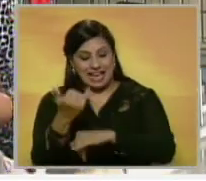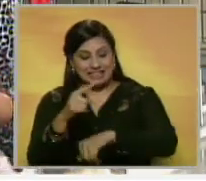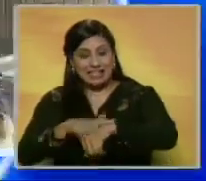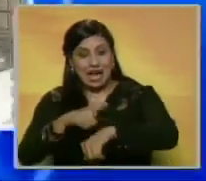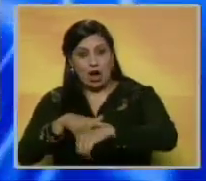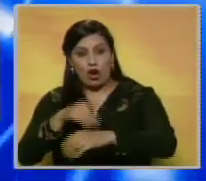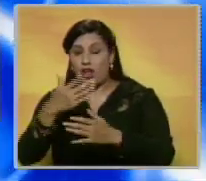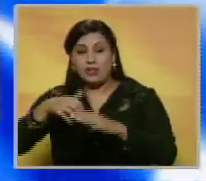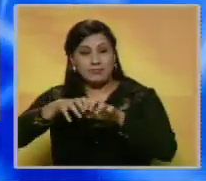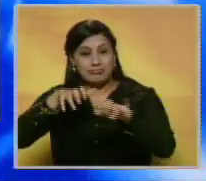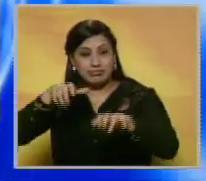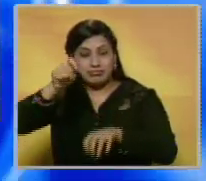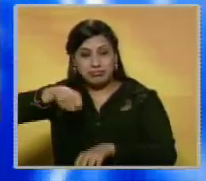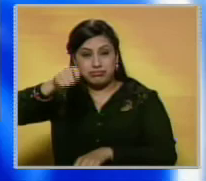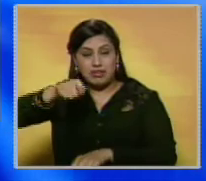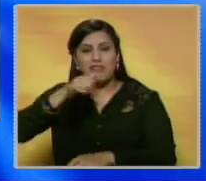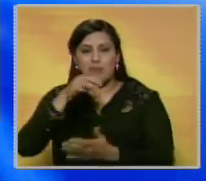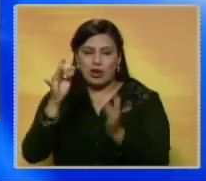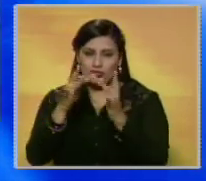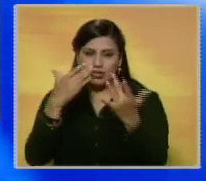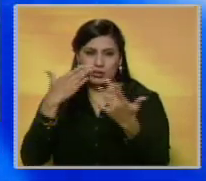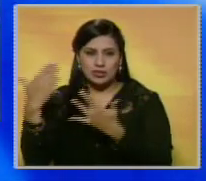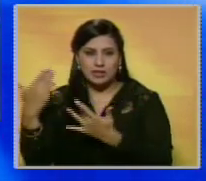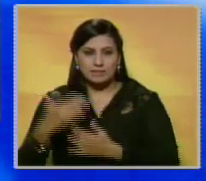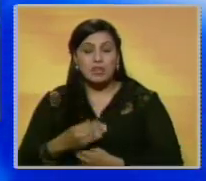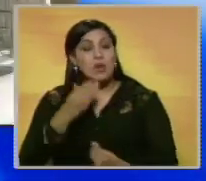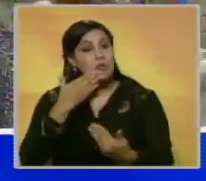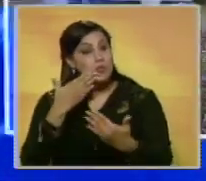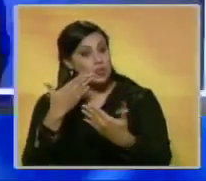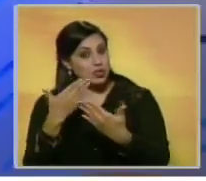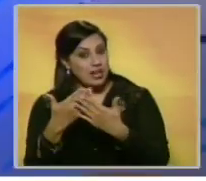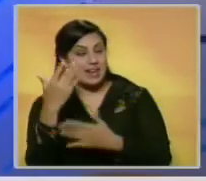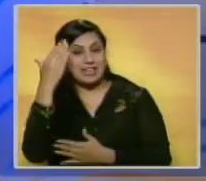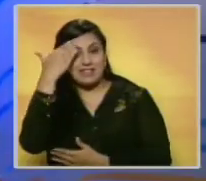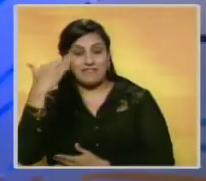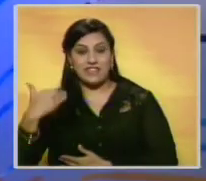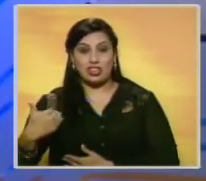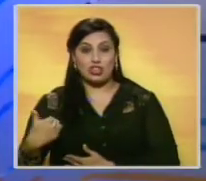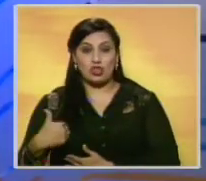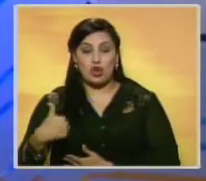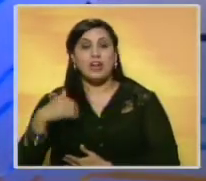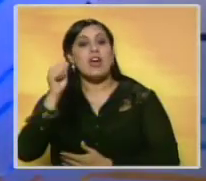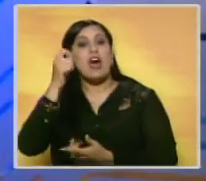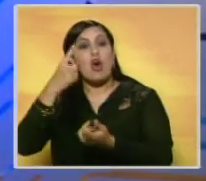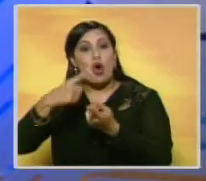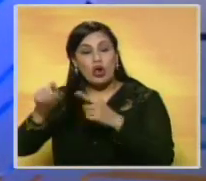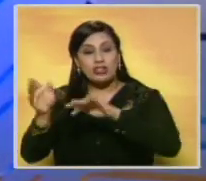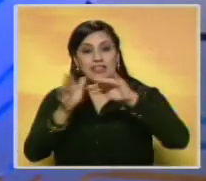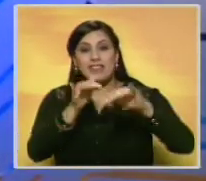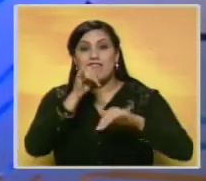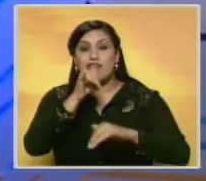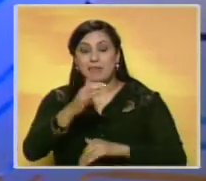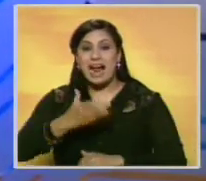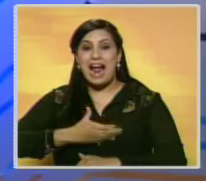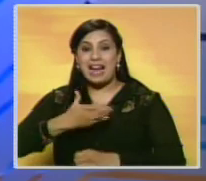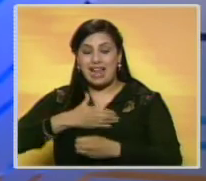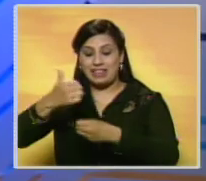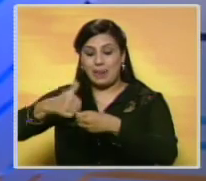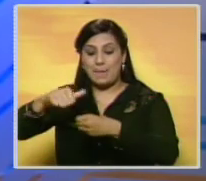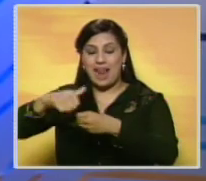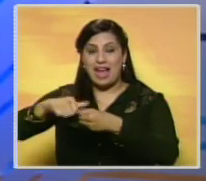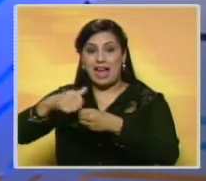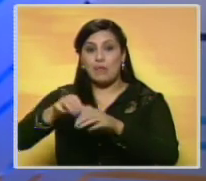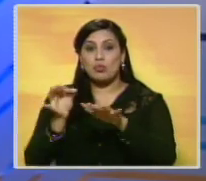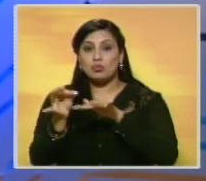hora desde el Máximo Juzgado y con ella retornamos al pase al estudio. Muchísimas gracias, Victoria. Evelín Trejo de Rosales, alcaldesa de Maracaibo, afirmó que el presupuesto